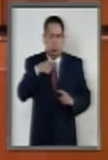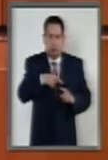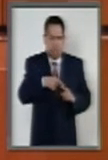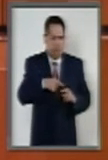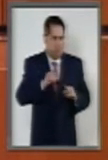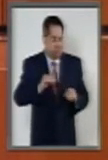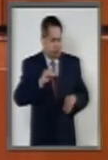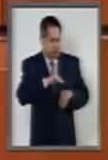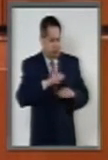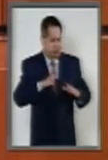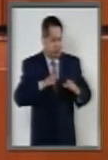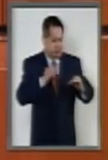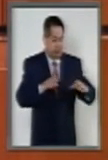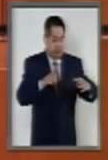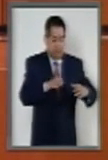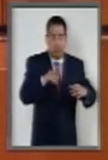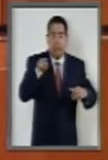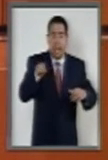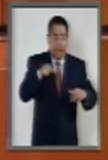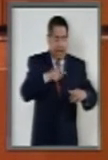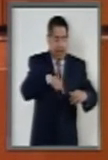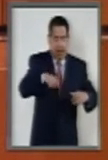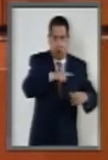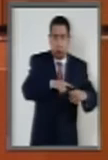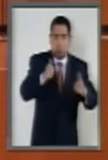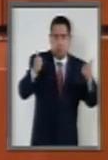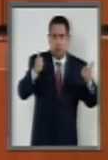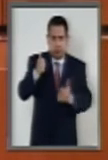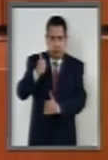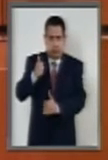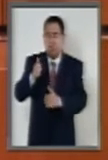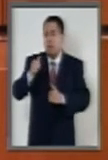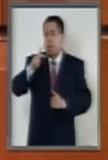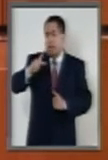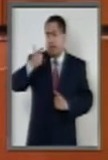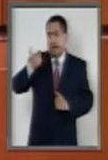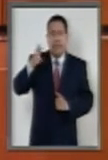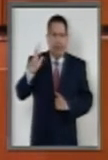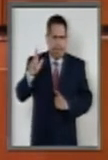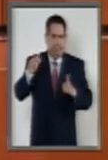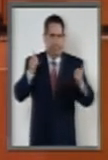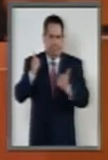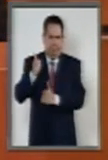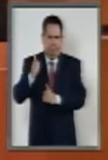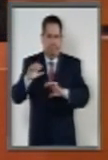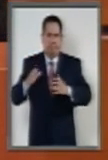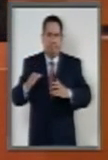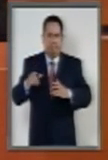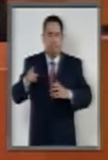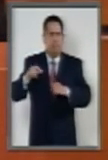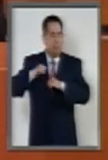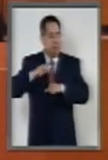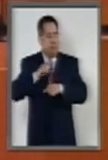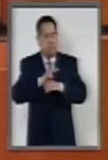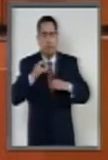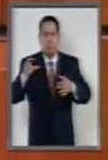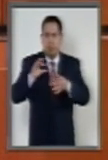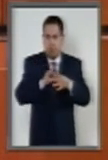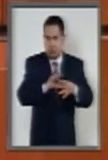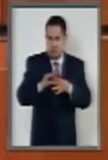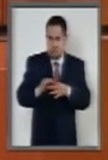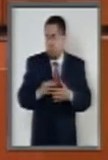encontrará inserta dentro de la Procuraduría General de la Nación, que hoy